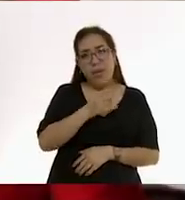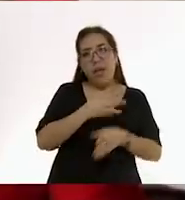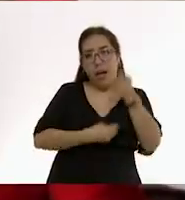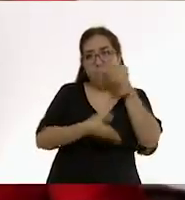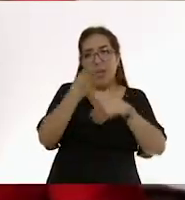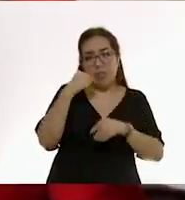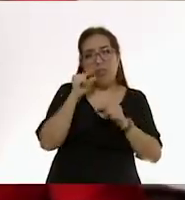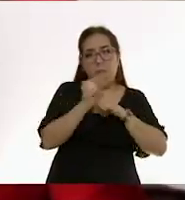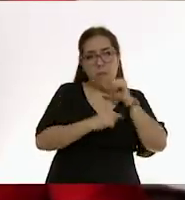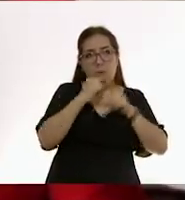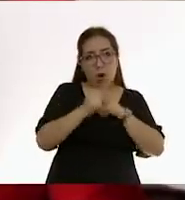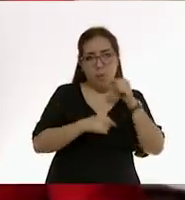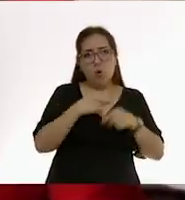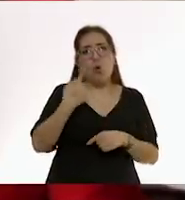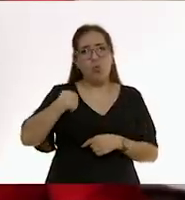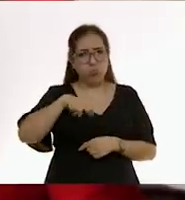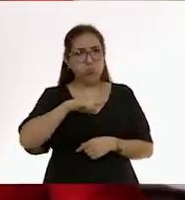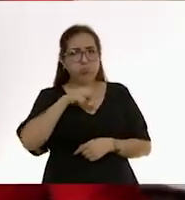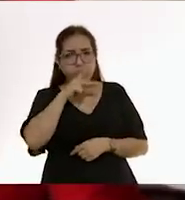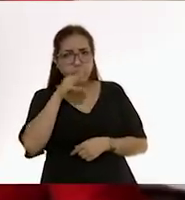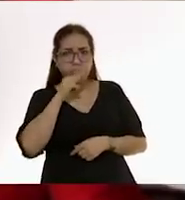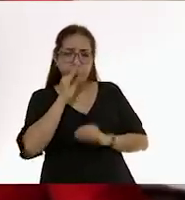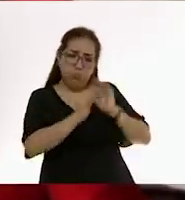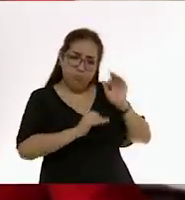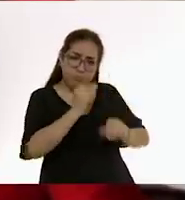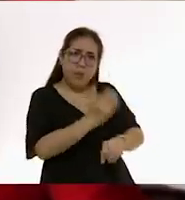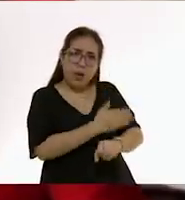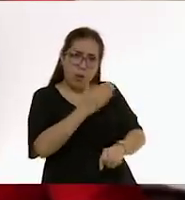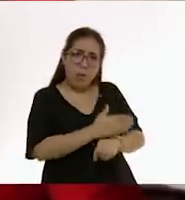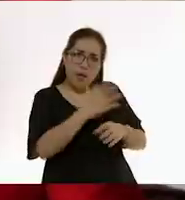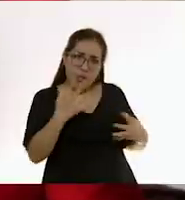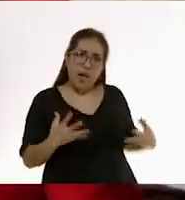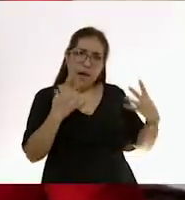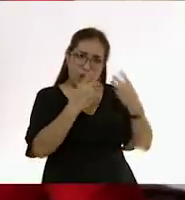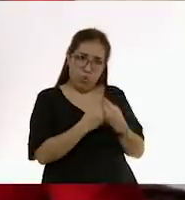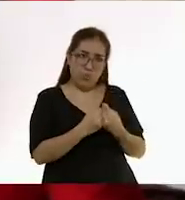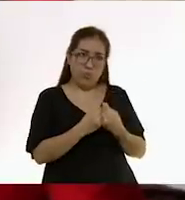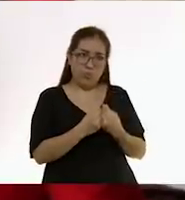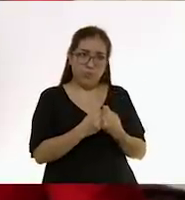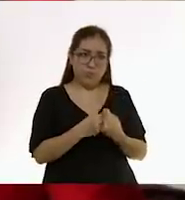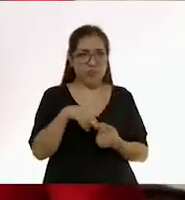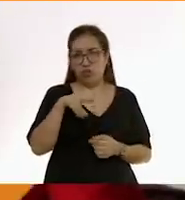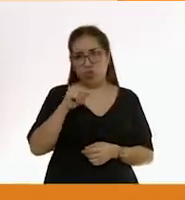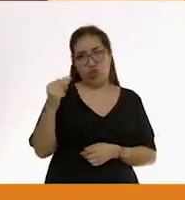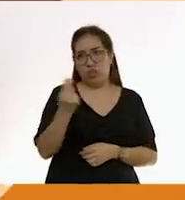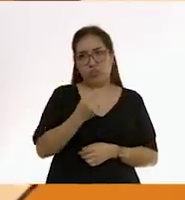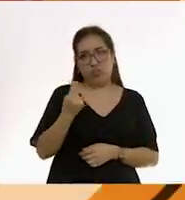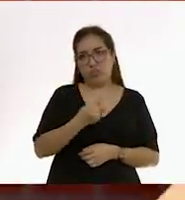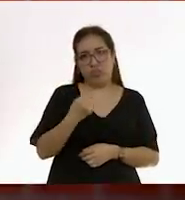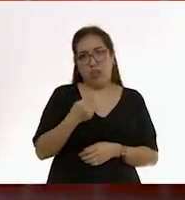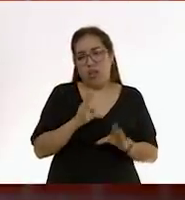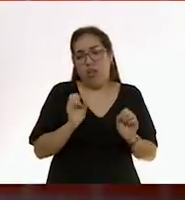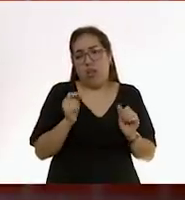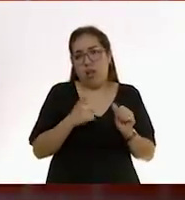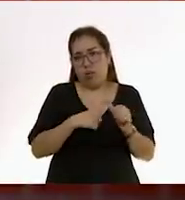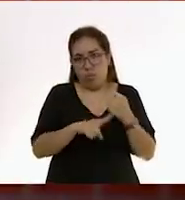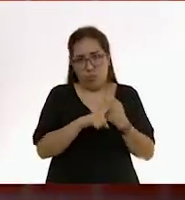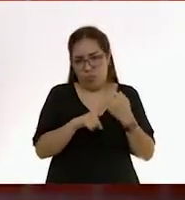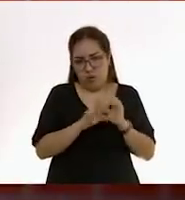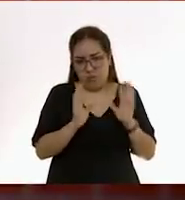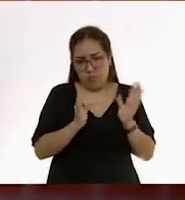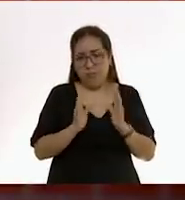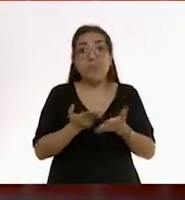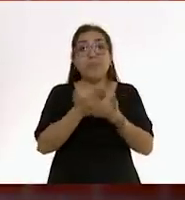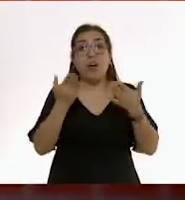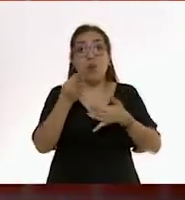pero que si acompañamos al bebé en este periodo, va a salir adelante, sin necesariamente dañar el vínculo. Finalmente, veamos algunas